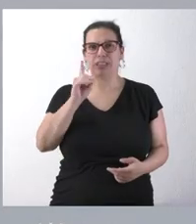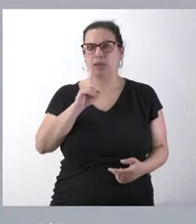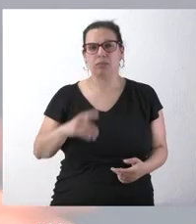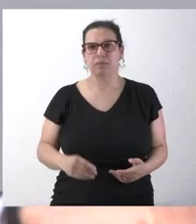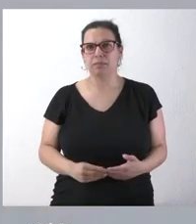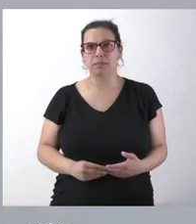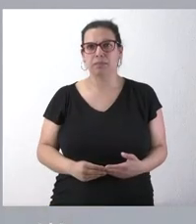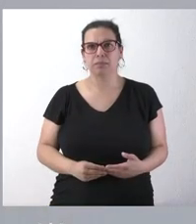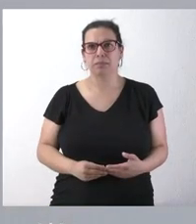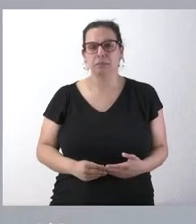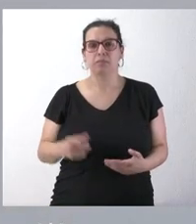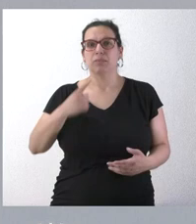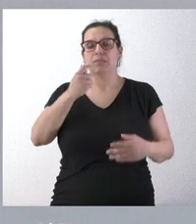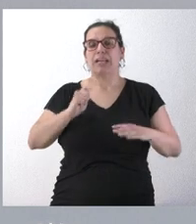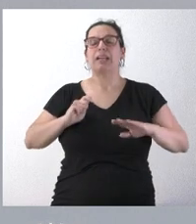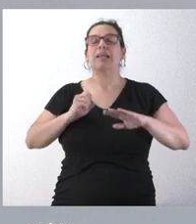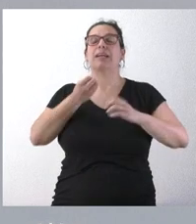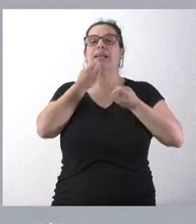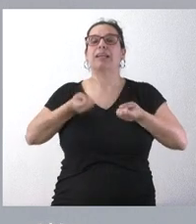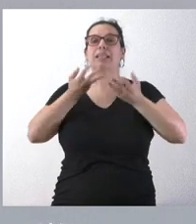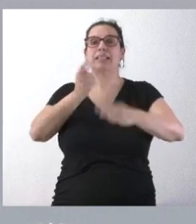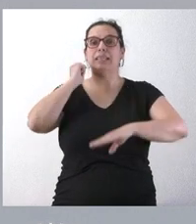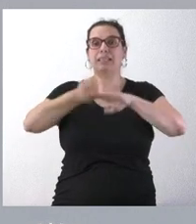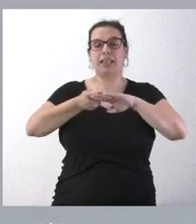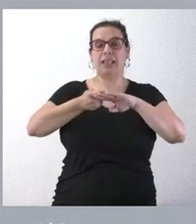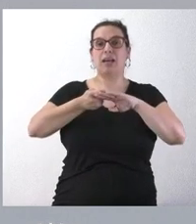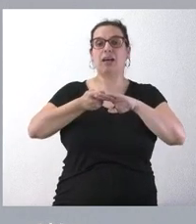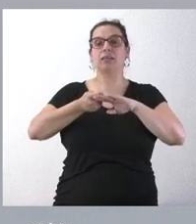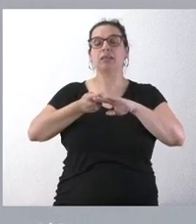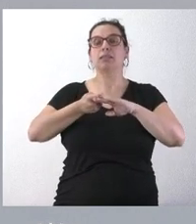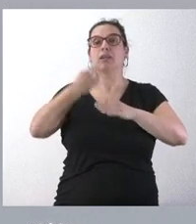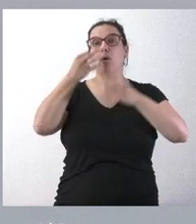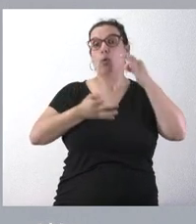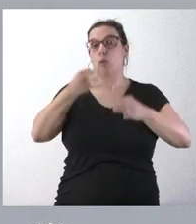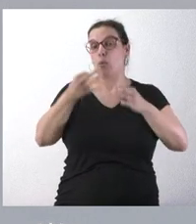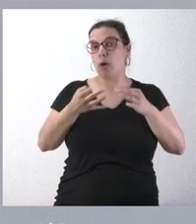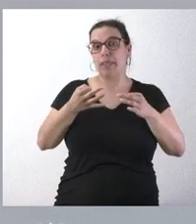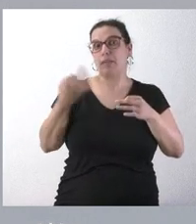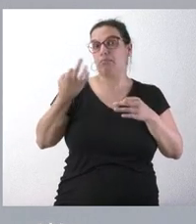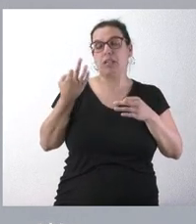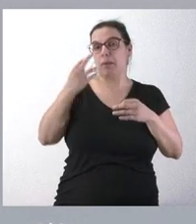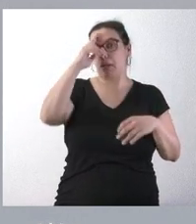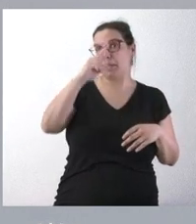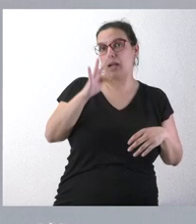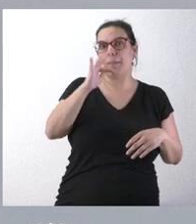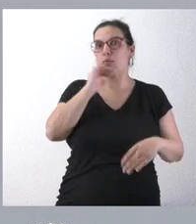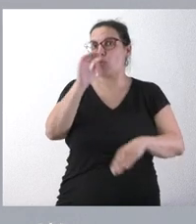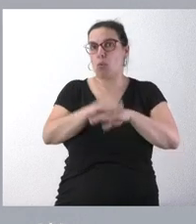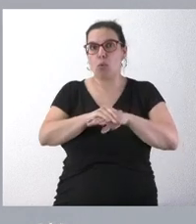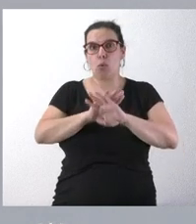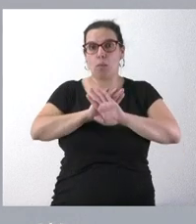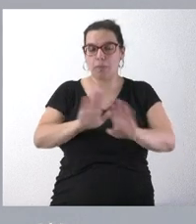Pues es una sentencia judicial. Las entidades judiciales hay que respetarlas y hay que cumplirlas. Nosotros, lógicamente,